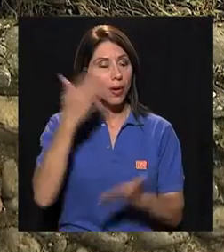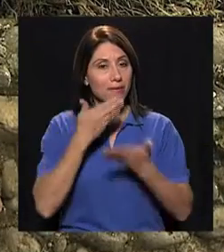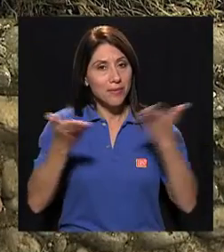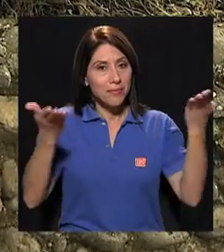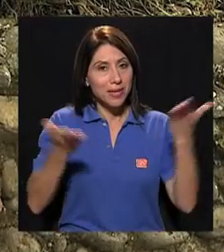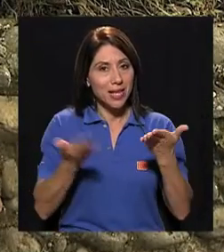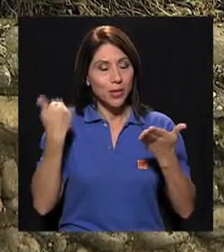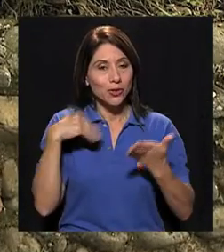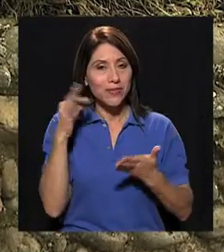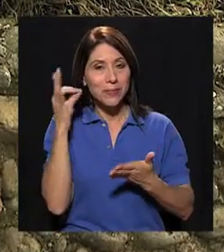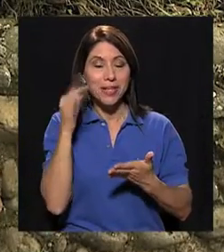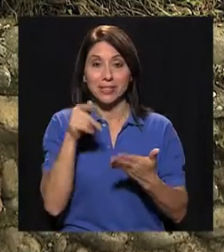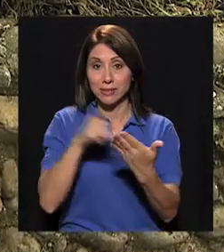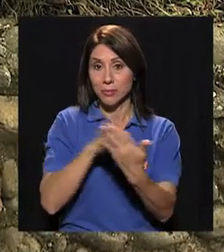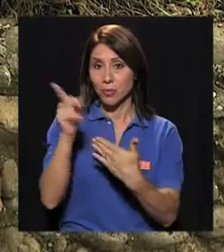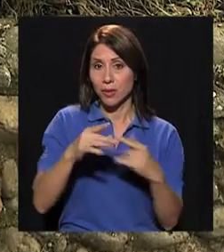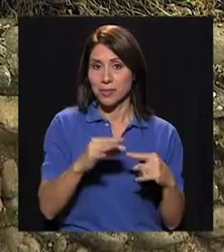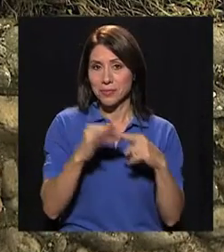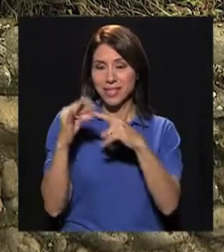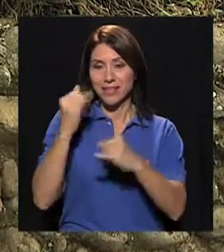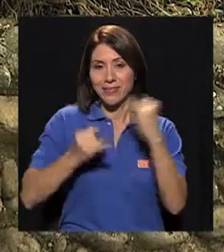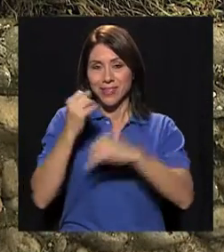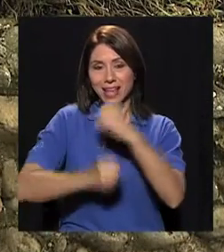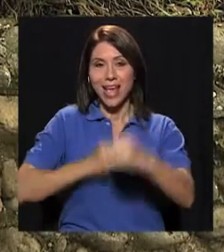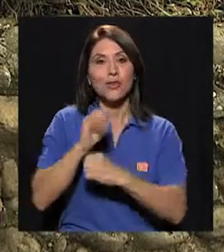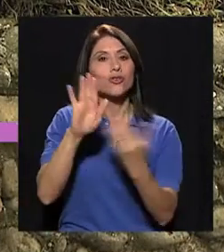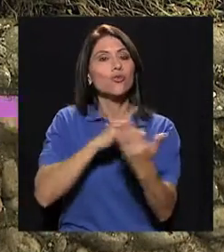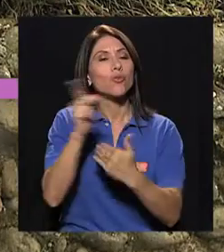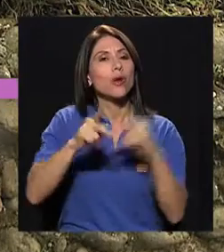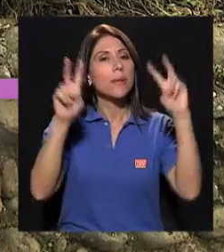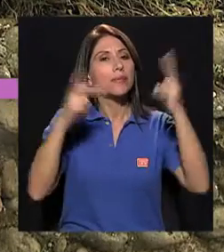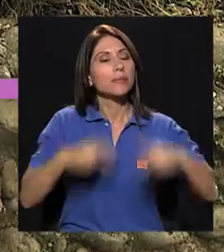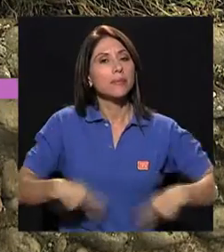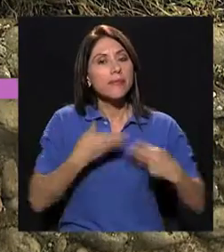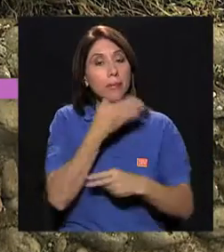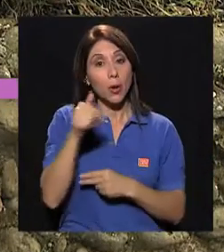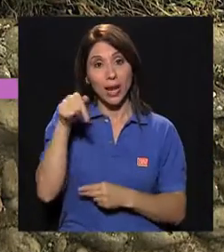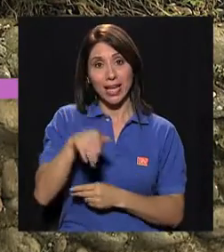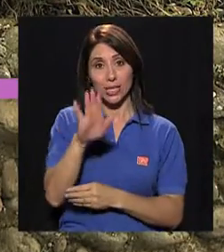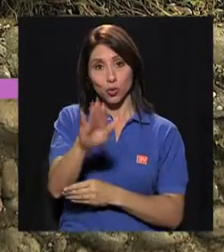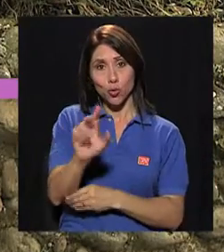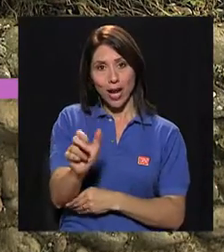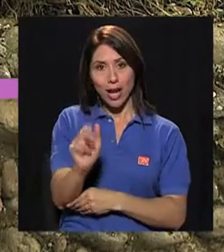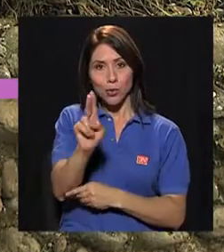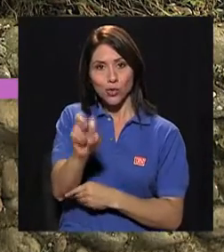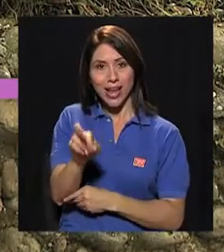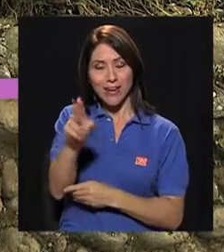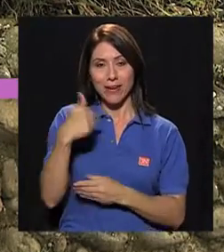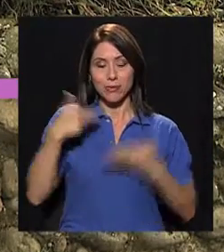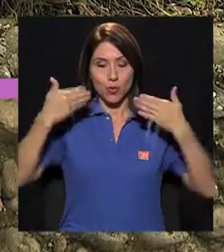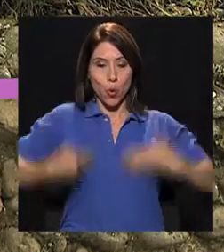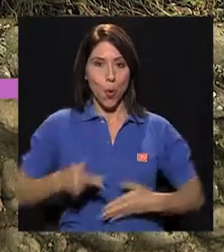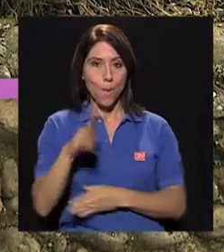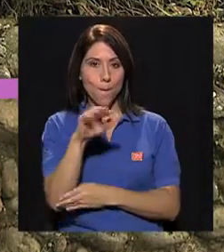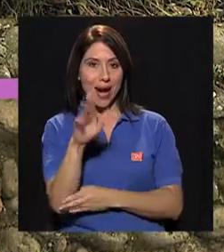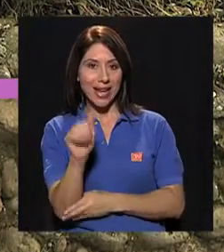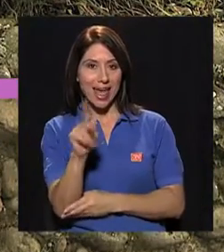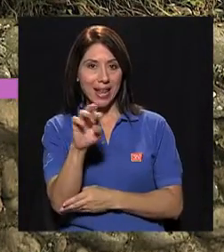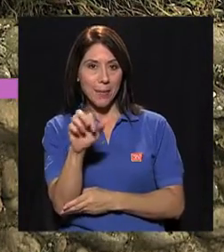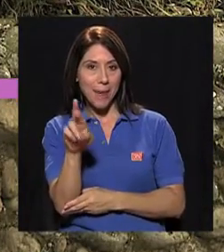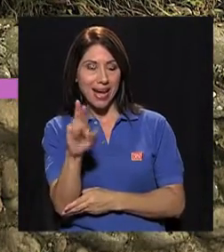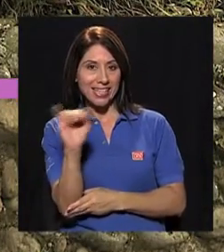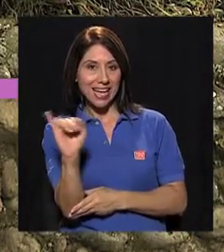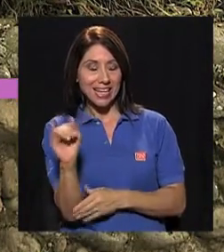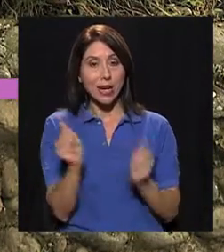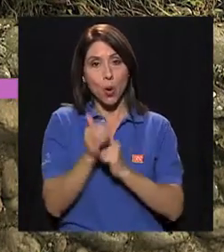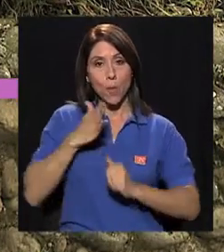Hola, bienvenidos y bienvenidas este programa especial de fin de año de su programa Vivir Mejor aquí por su canal UCR. Soy María del Maris Aguirre